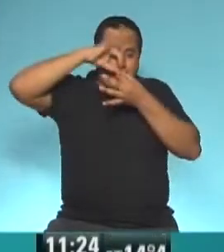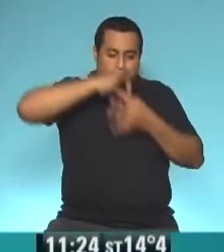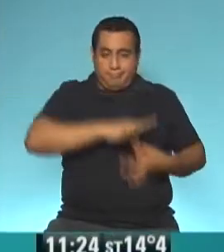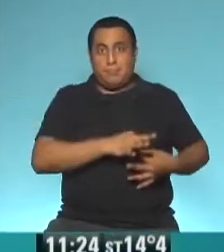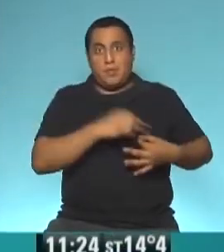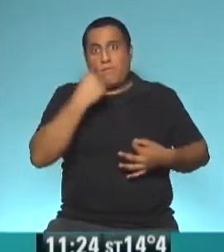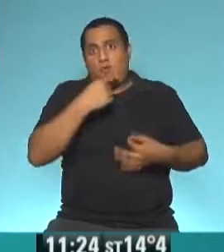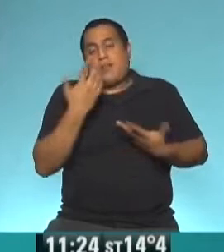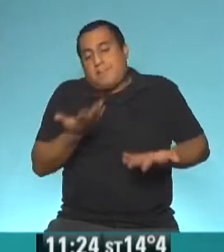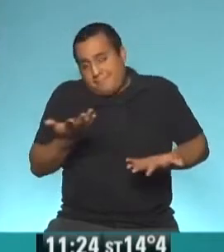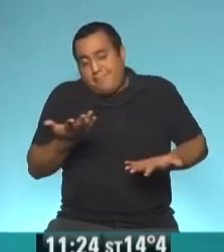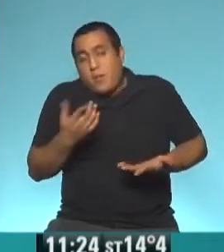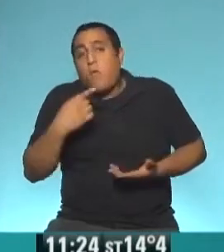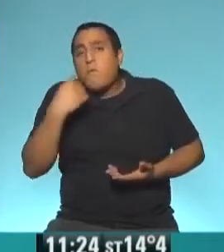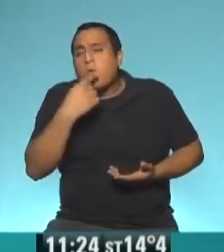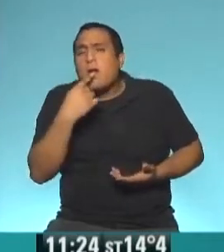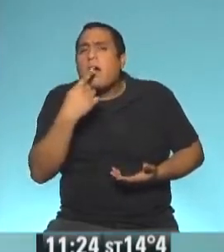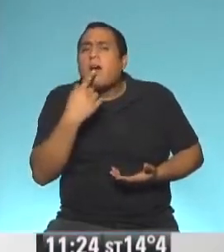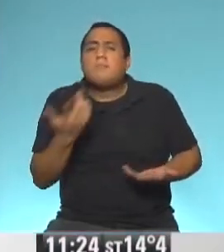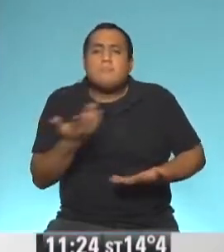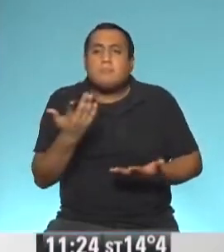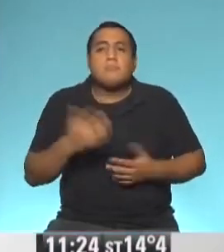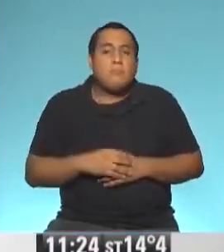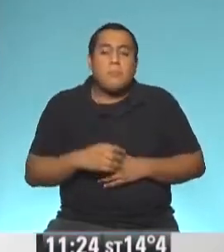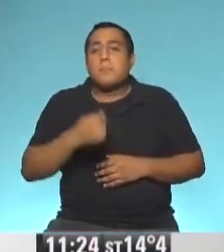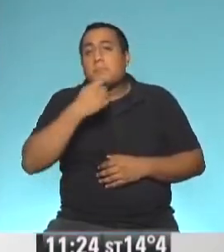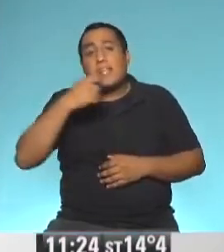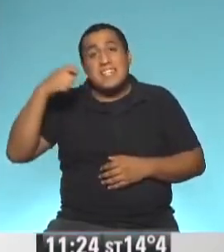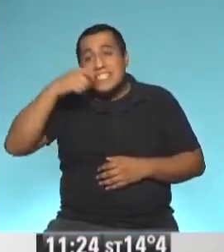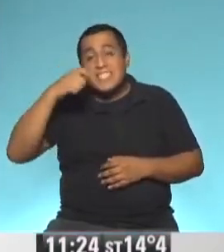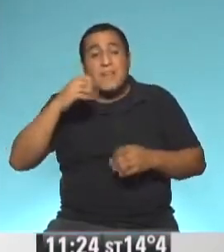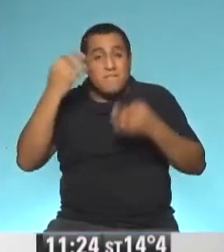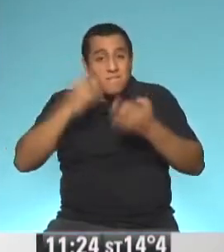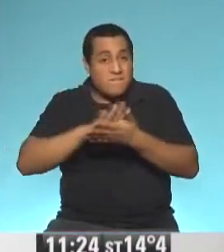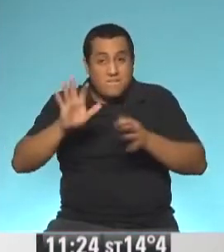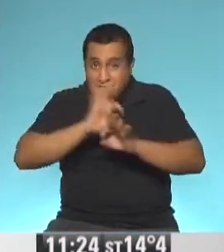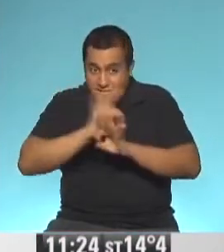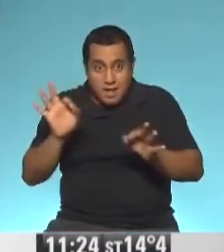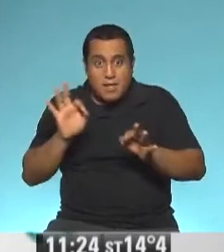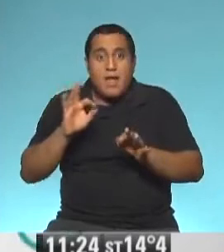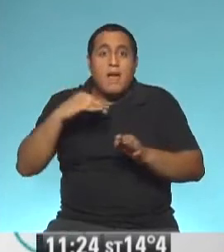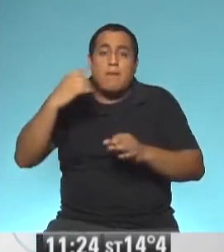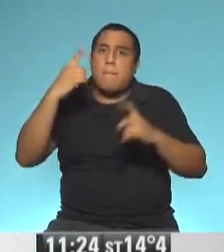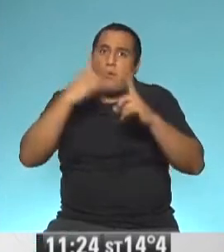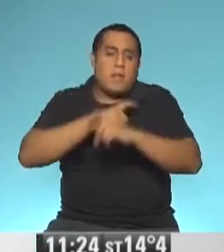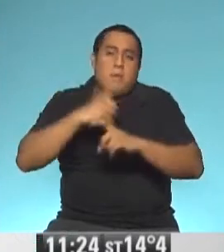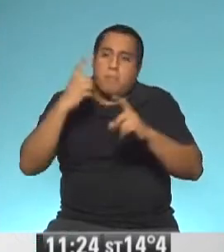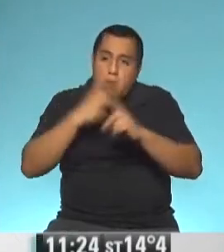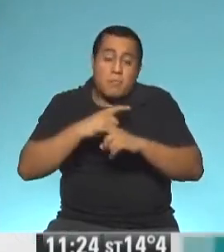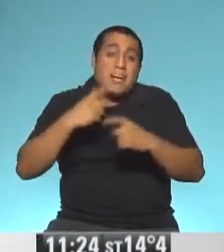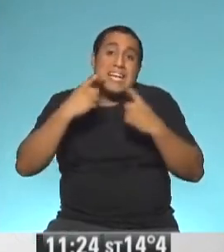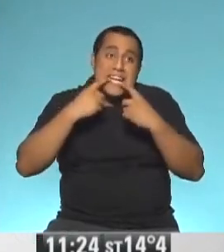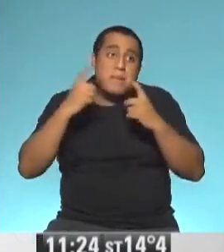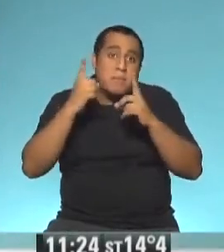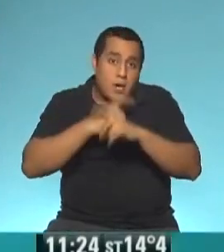la boca es un lugar donde podemos, si no la higienizamos bien, tener cualquier tipo de problema, tanto a nivel bucal